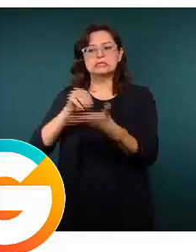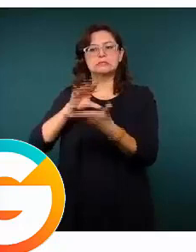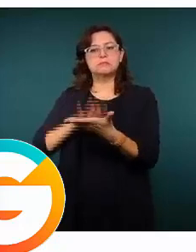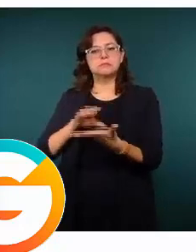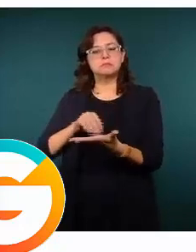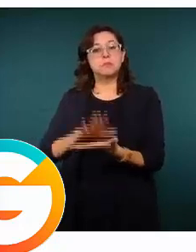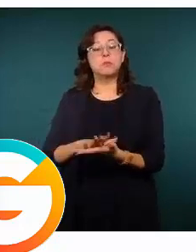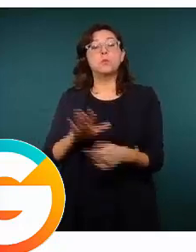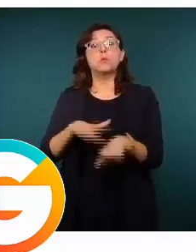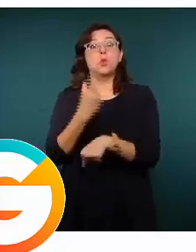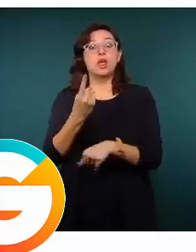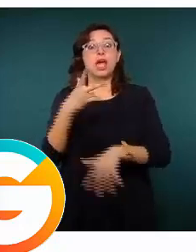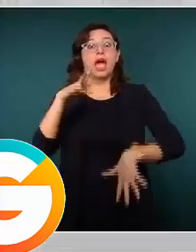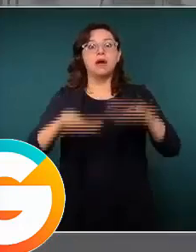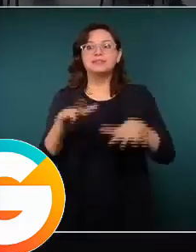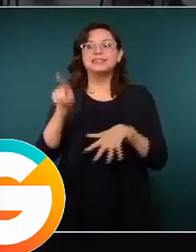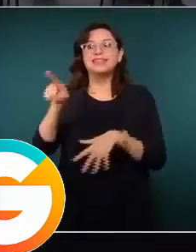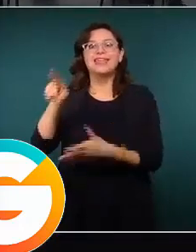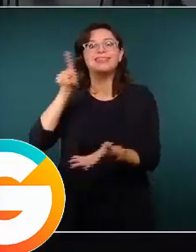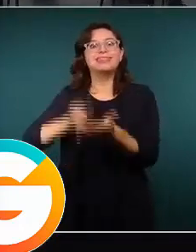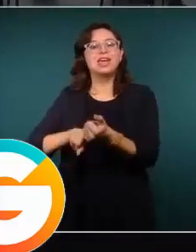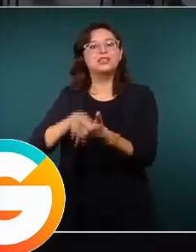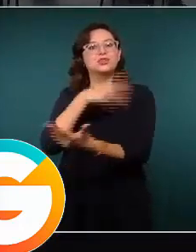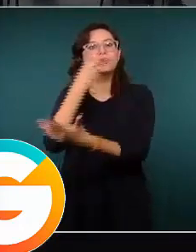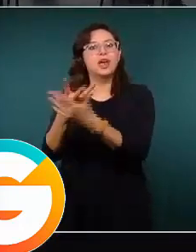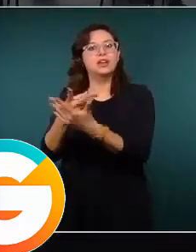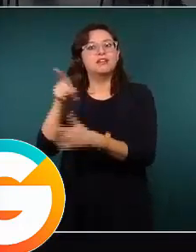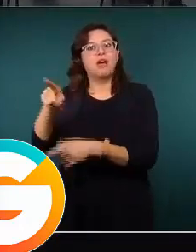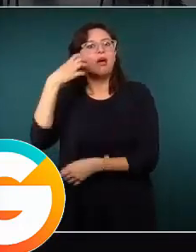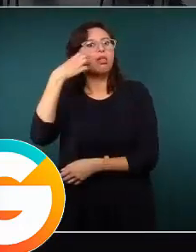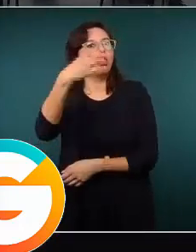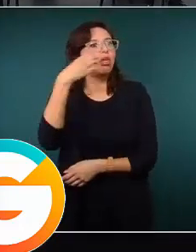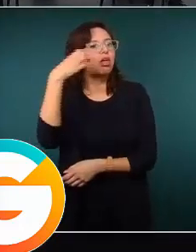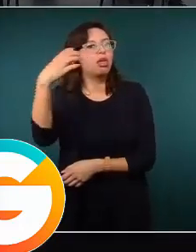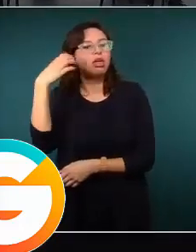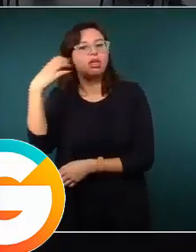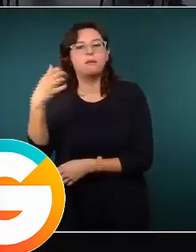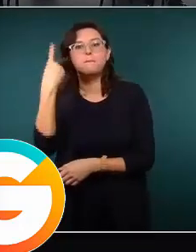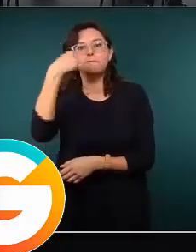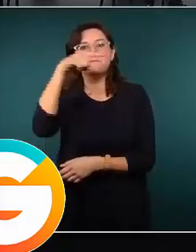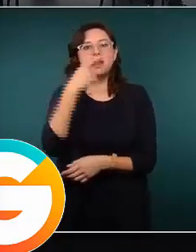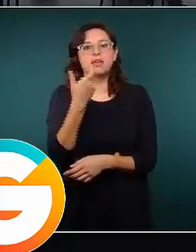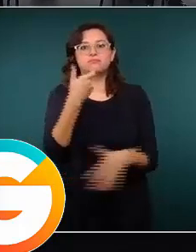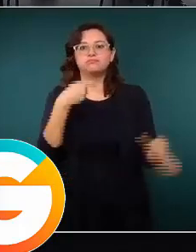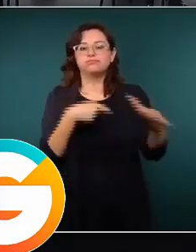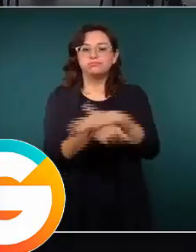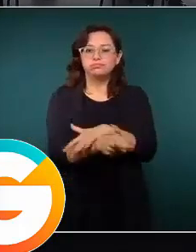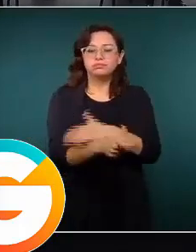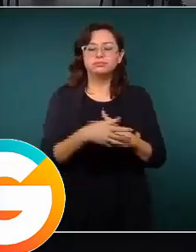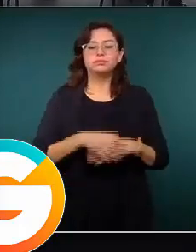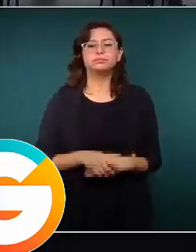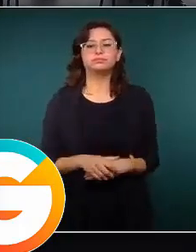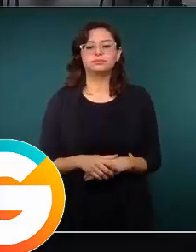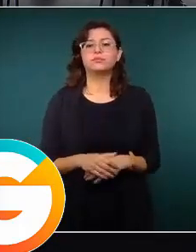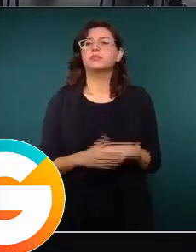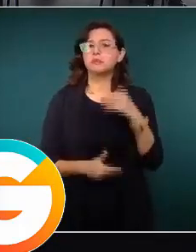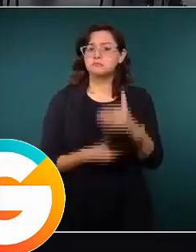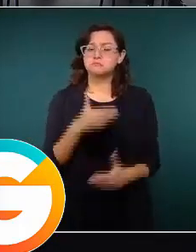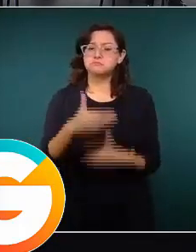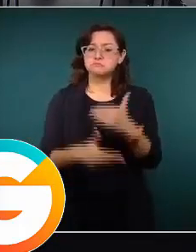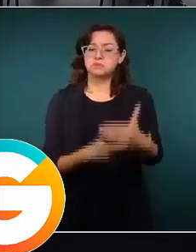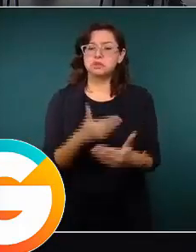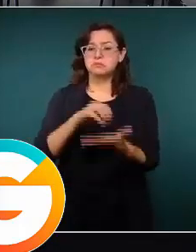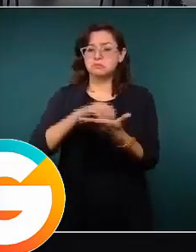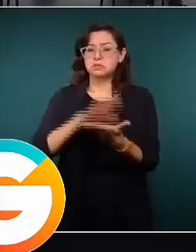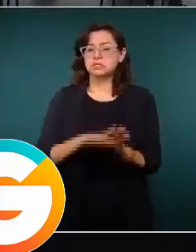la mayoría de estos delitos de extorsión se cometen en los centros penitenciarios. Tenemos un avance del 54 por ciento en